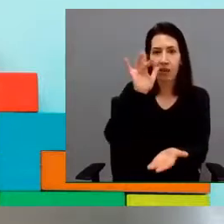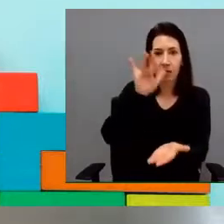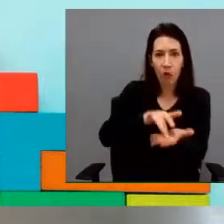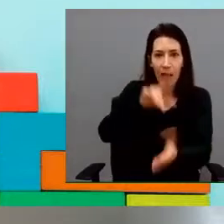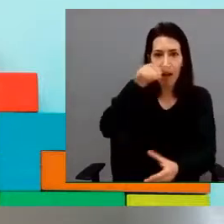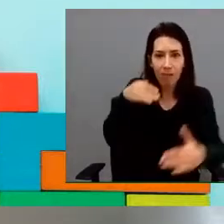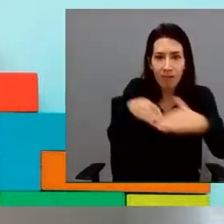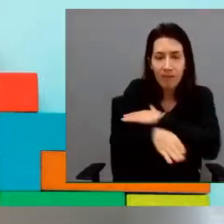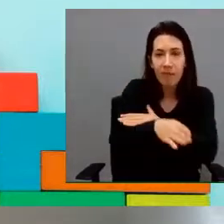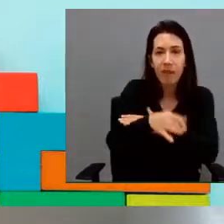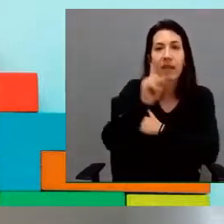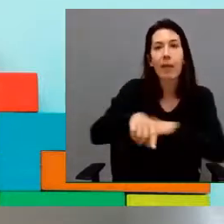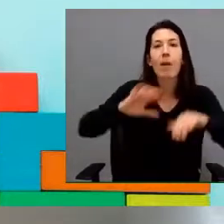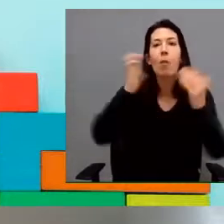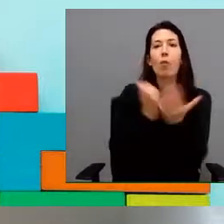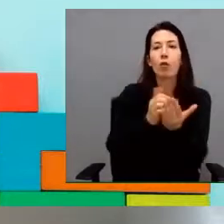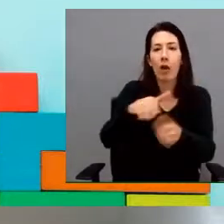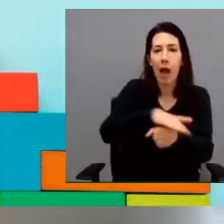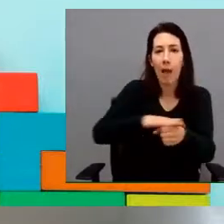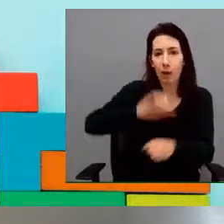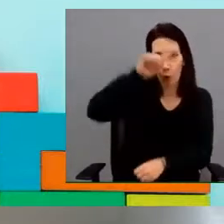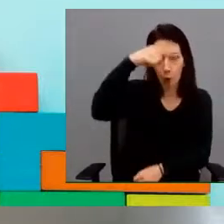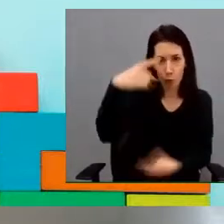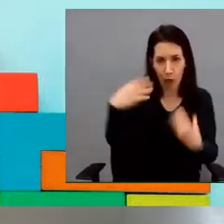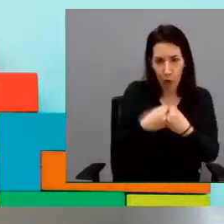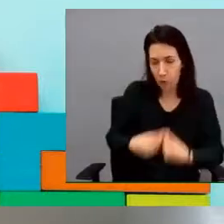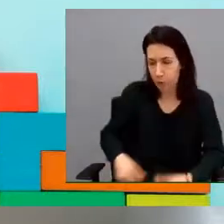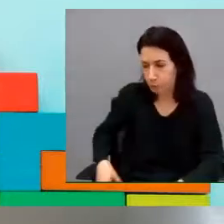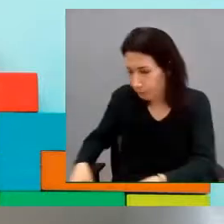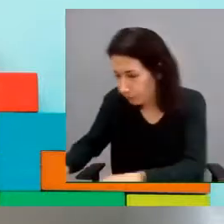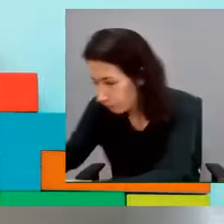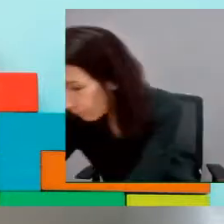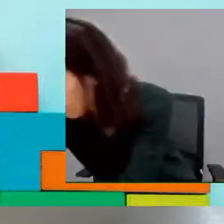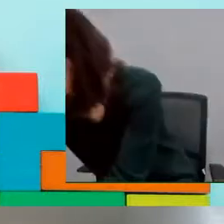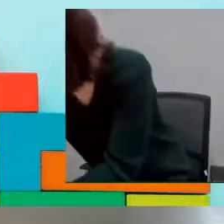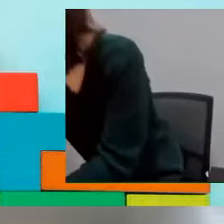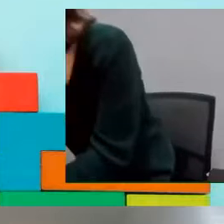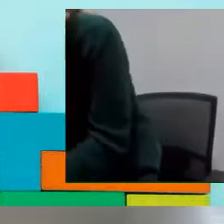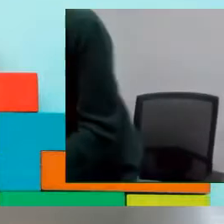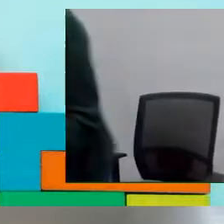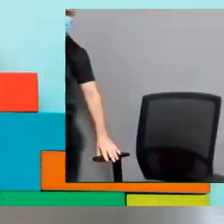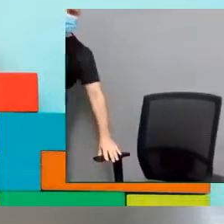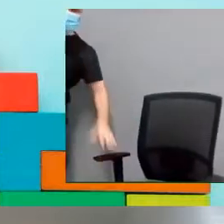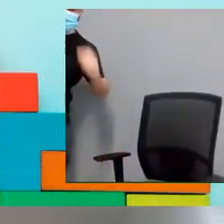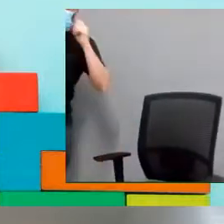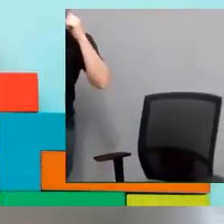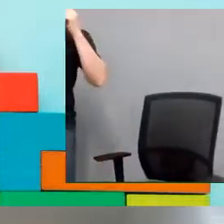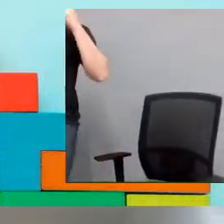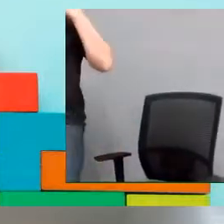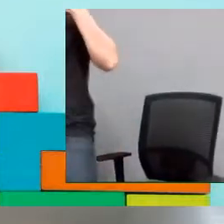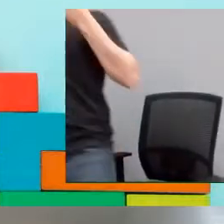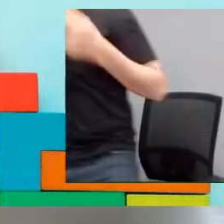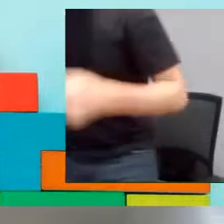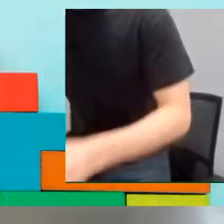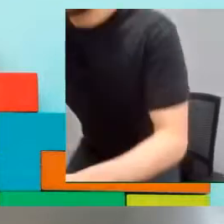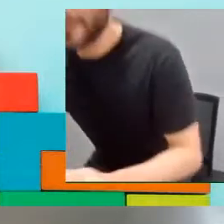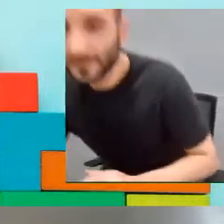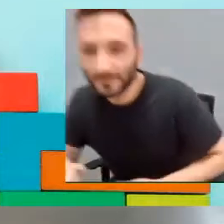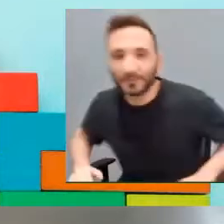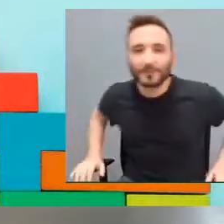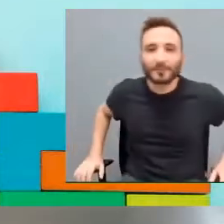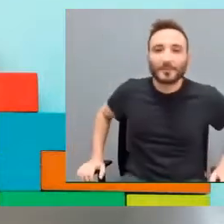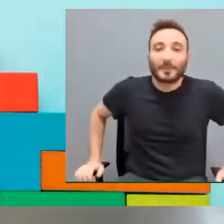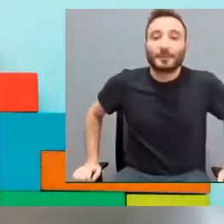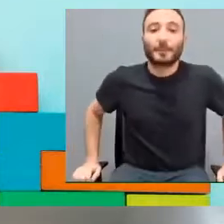cultura. Pero nos hacía falta algo más por todas las necesidades que nuestros alumnos